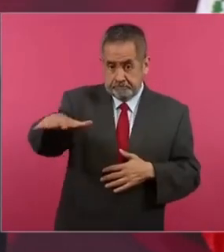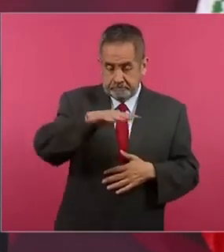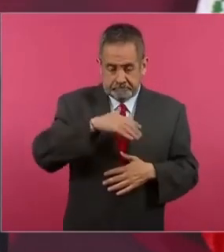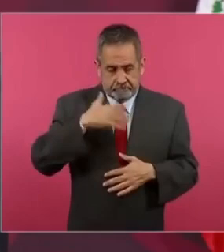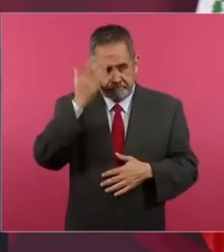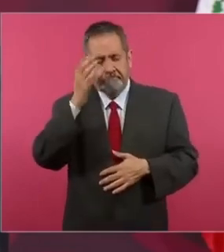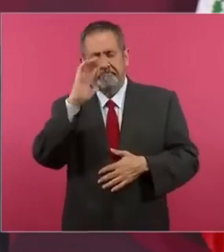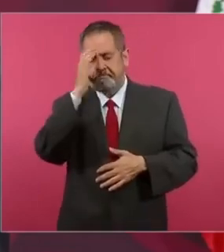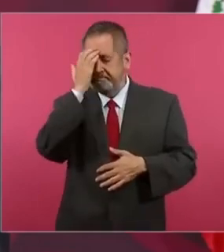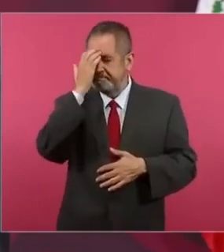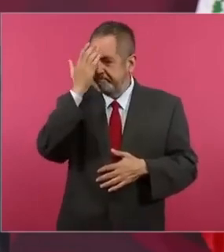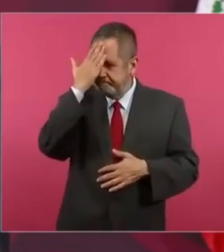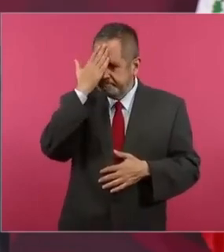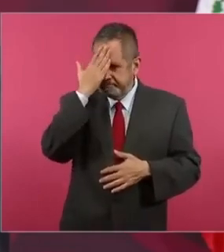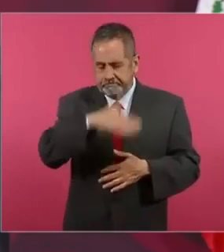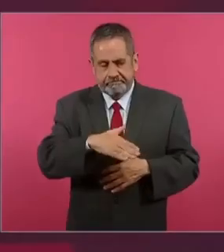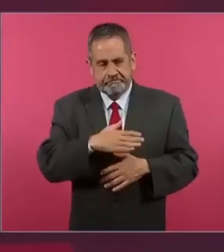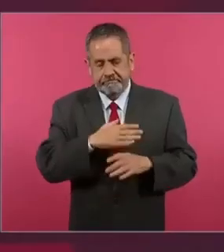consciente